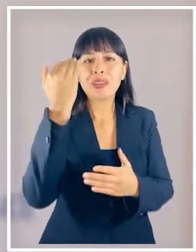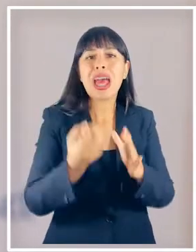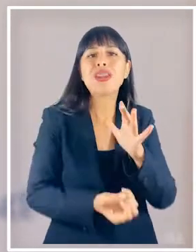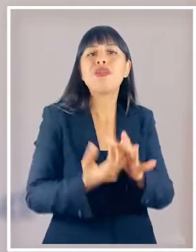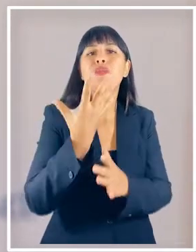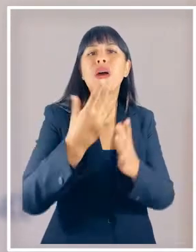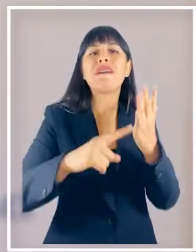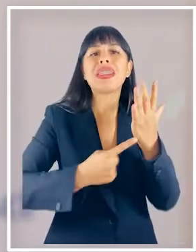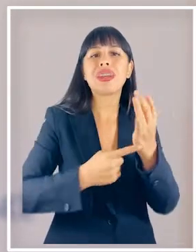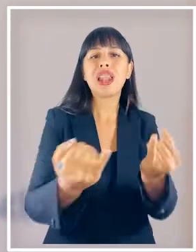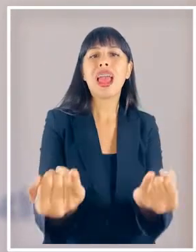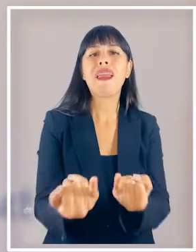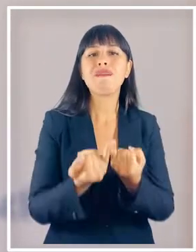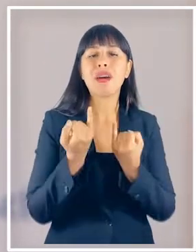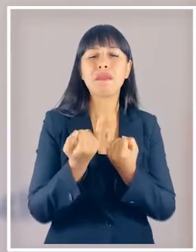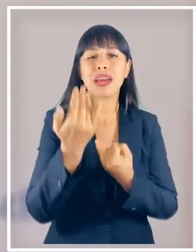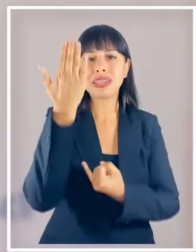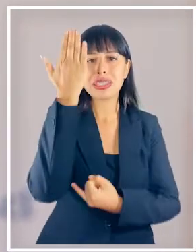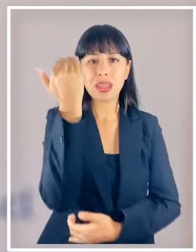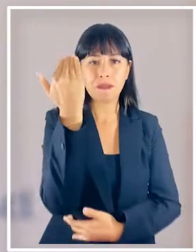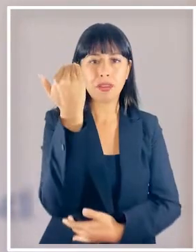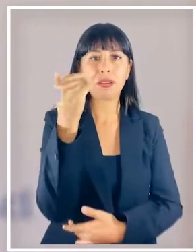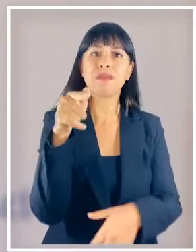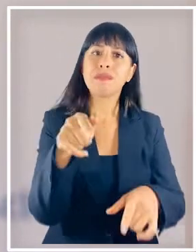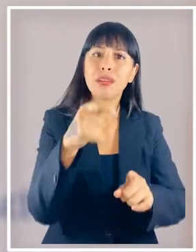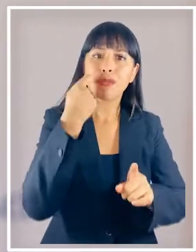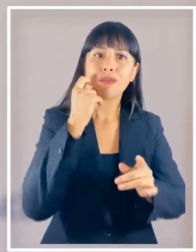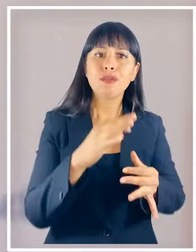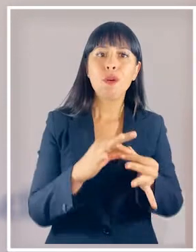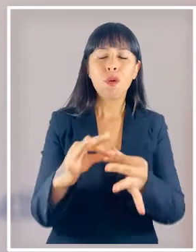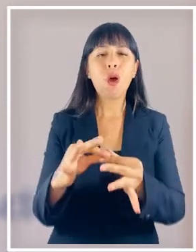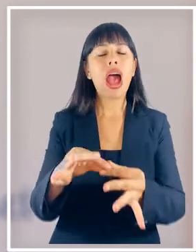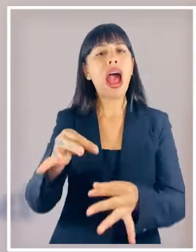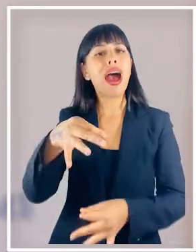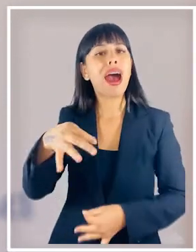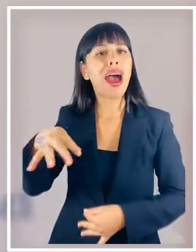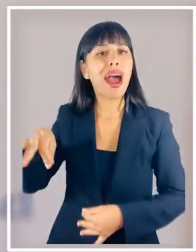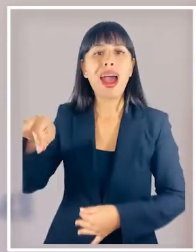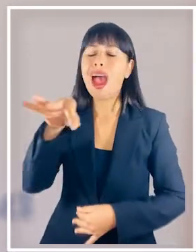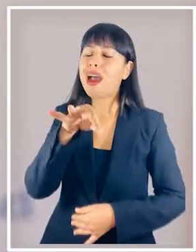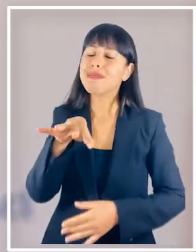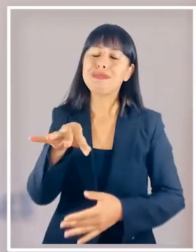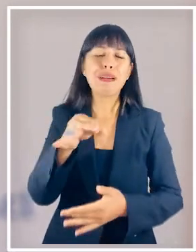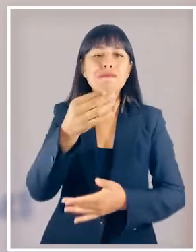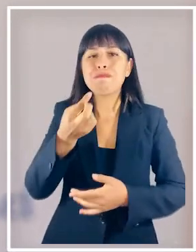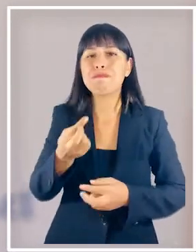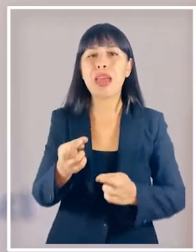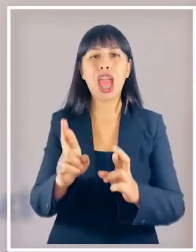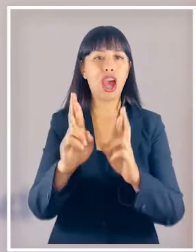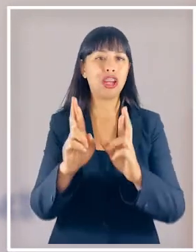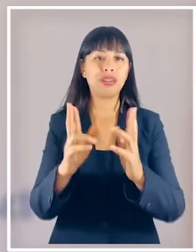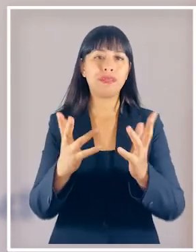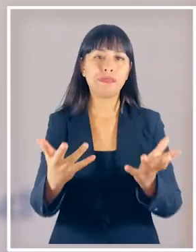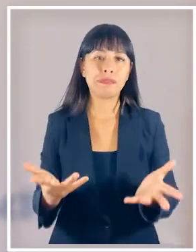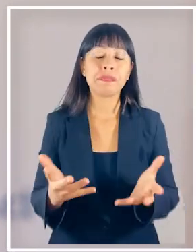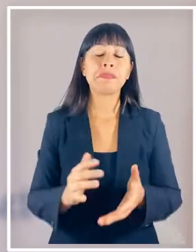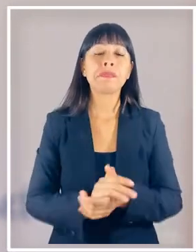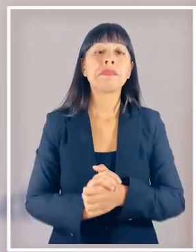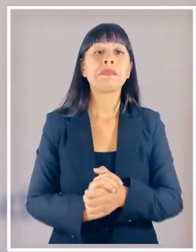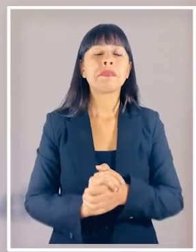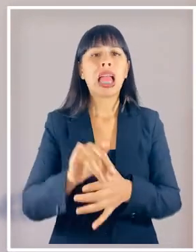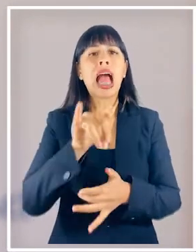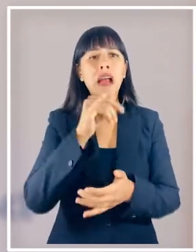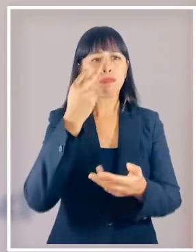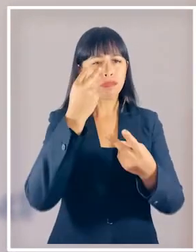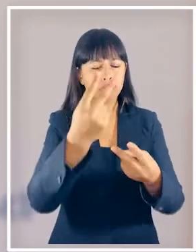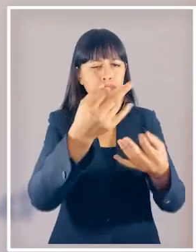nuevas tecnologías de la información lo que hizo que se aislaran aún más después